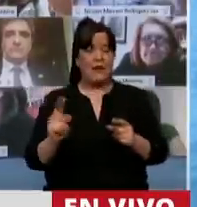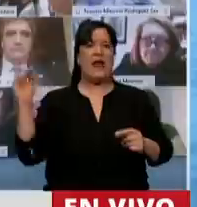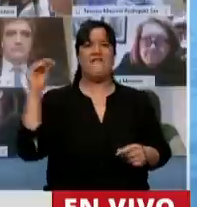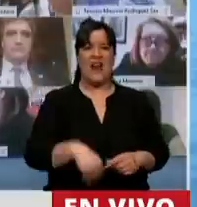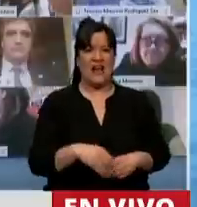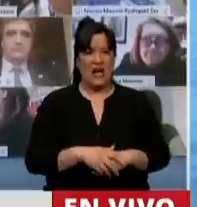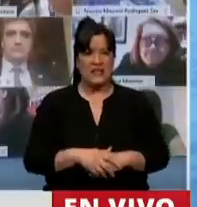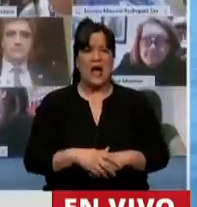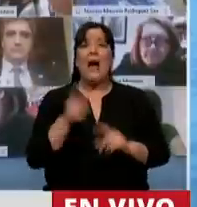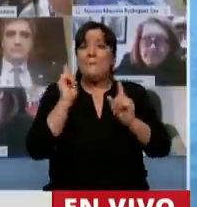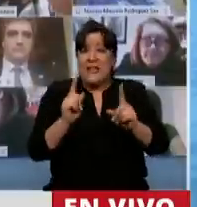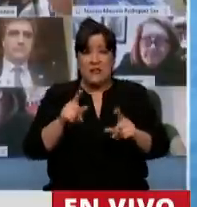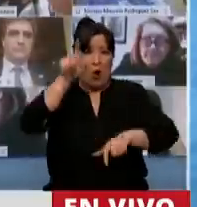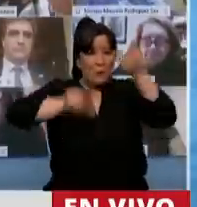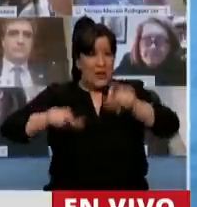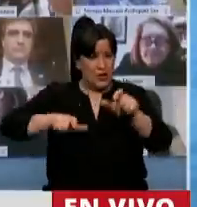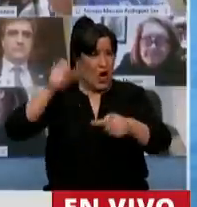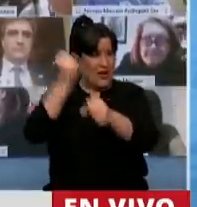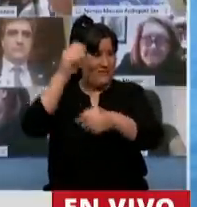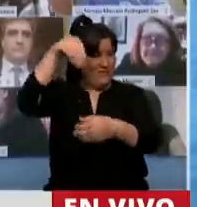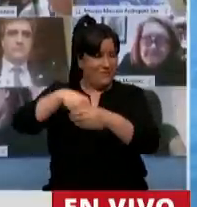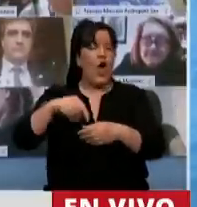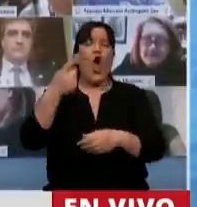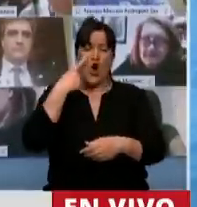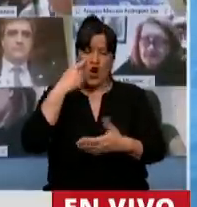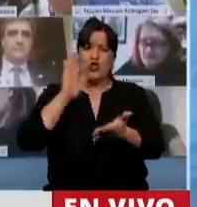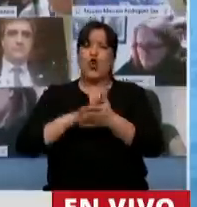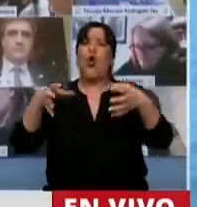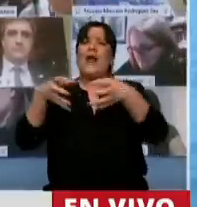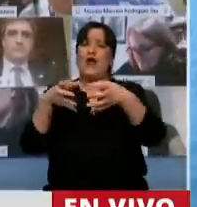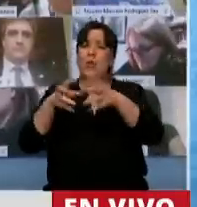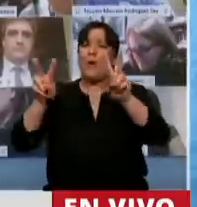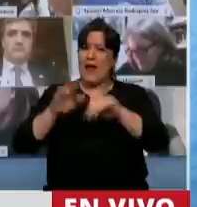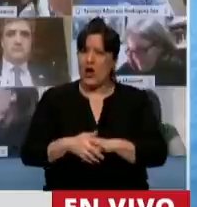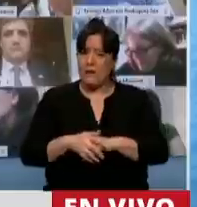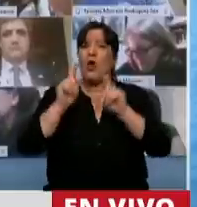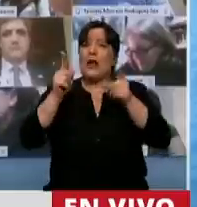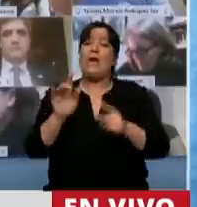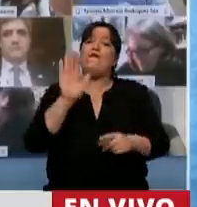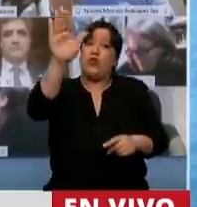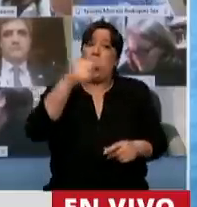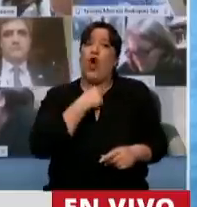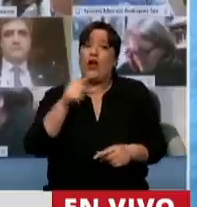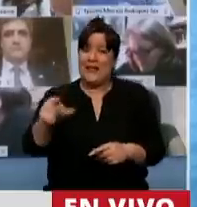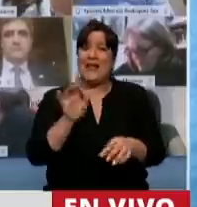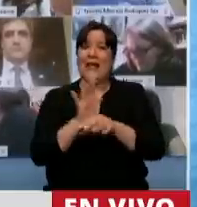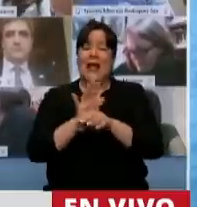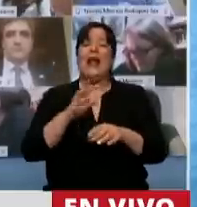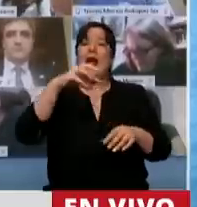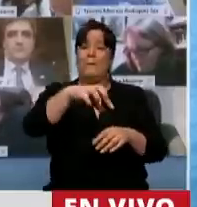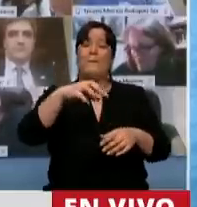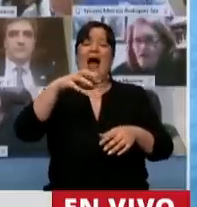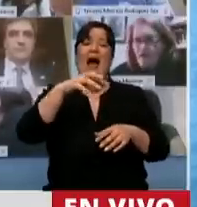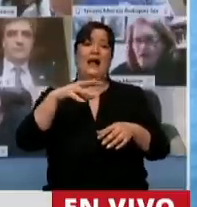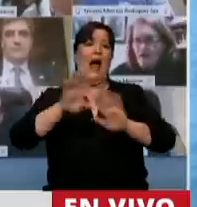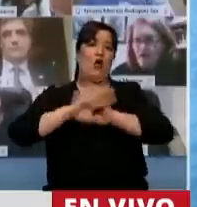lo que están diciendo esos dirigentes que conocen mucho del peronismo y aspiran alguna vez a poder liberar al PJ de